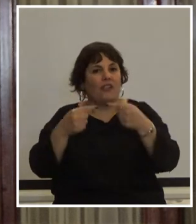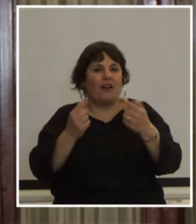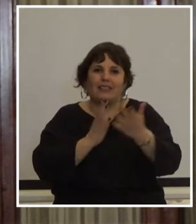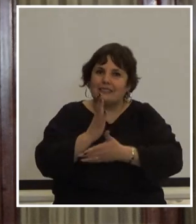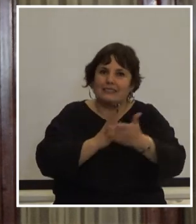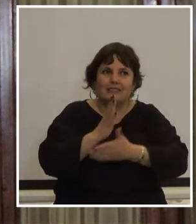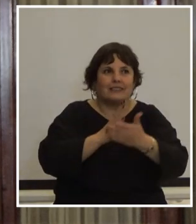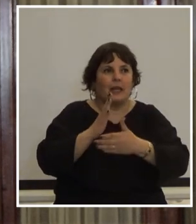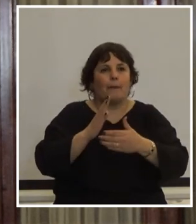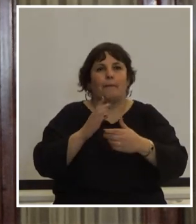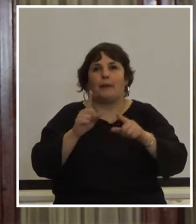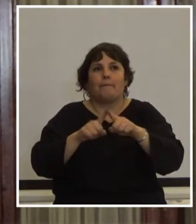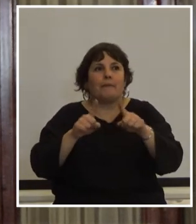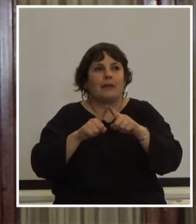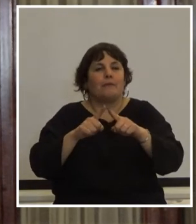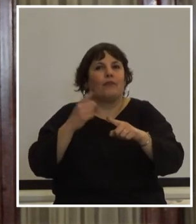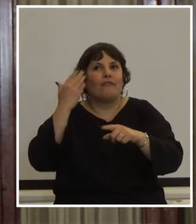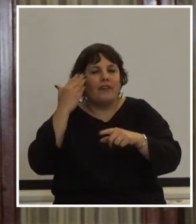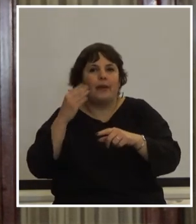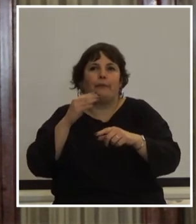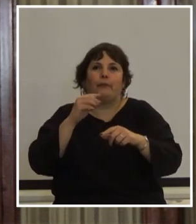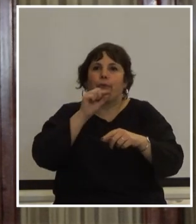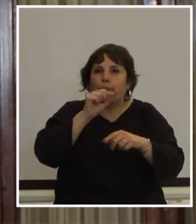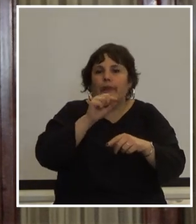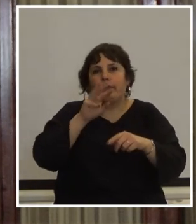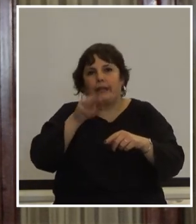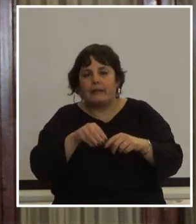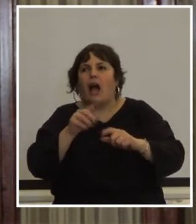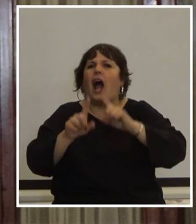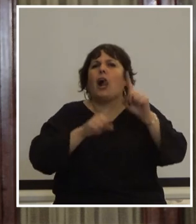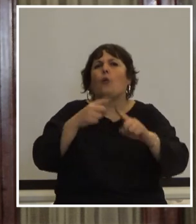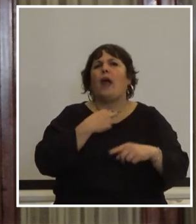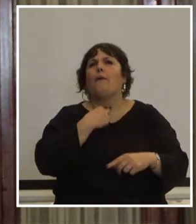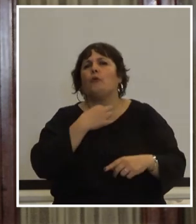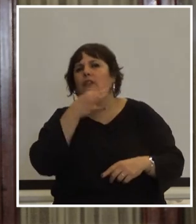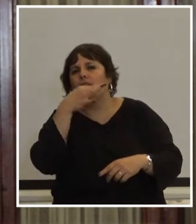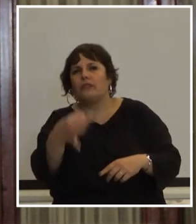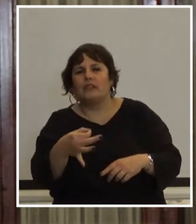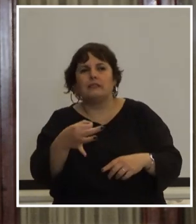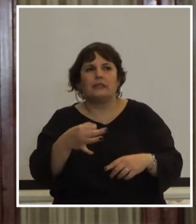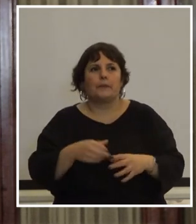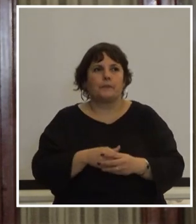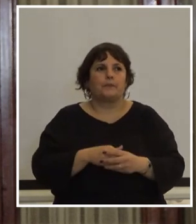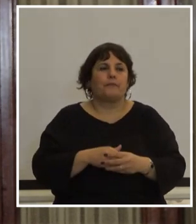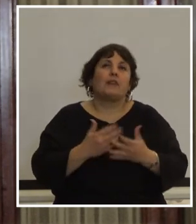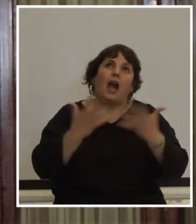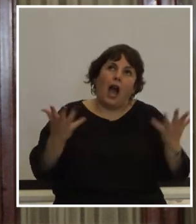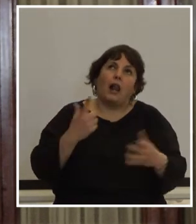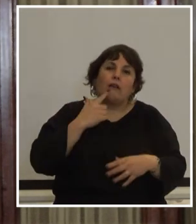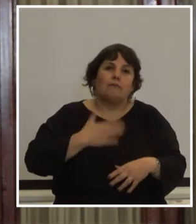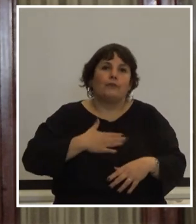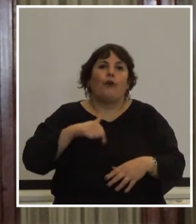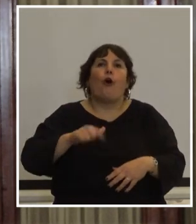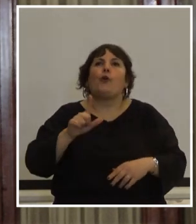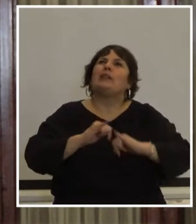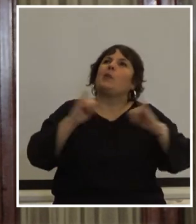dan en ese universo paralelo que son las redes sociales y algunas voces decían algo que compartimos hoy no es